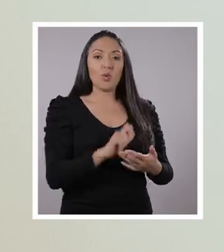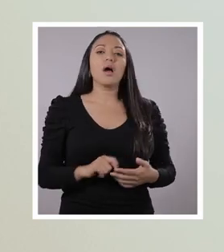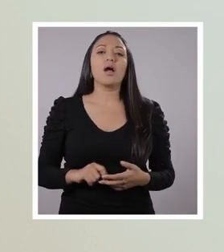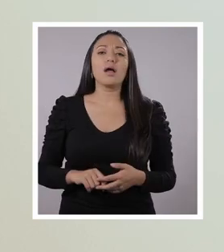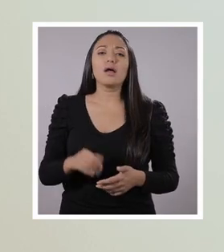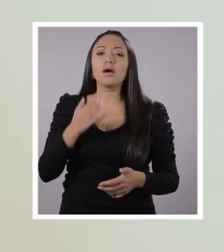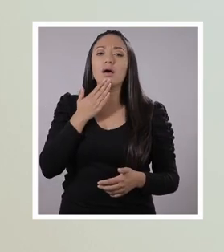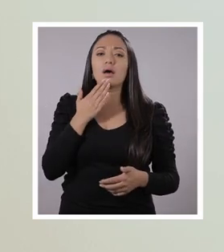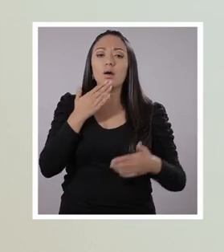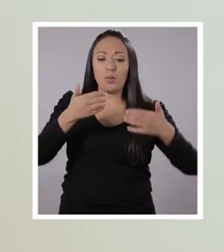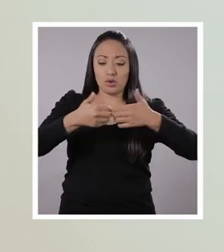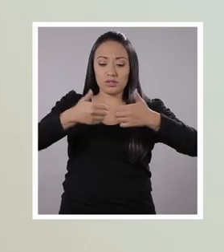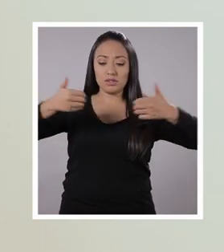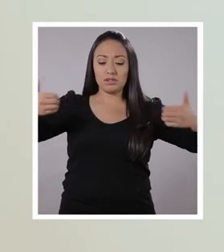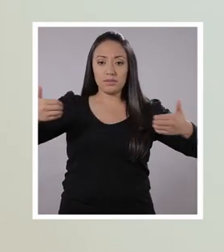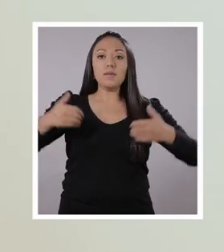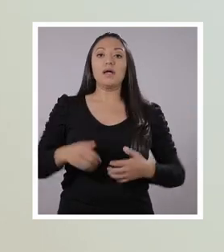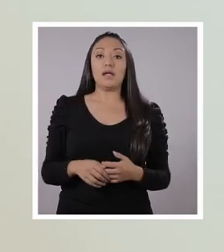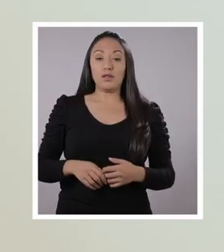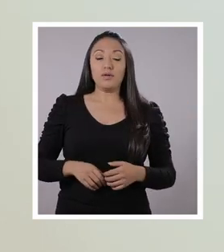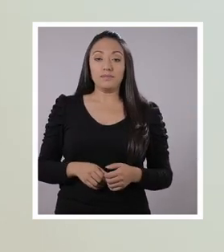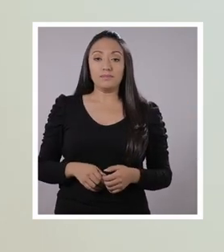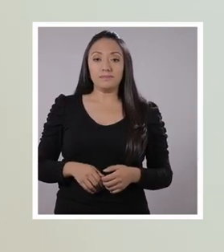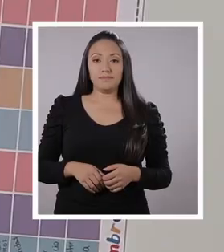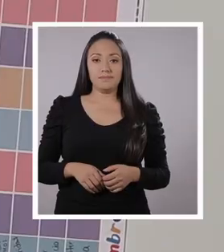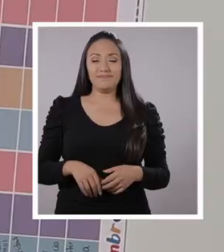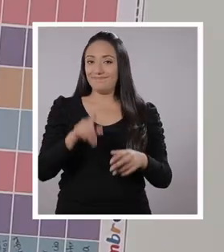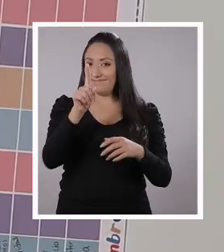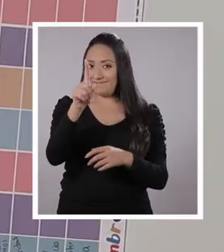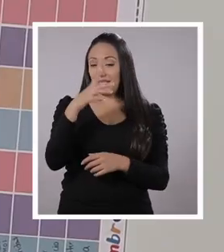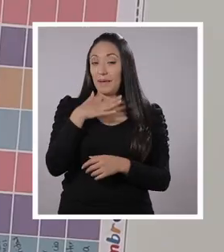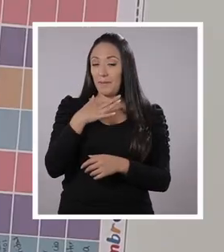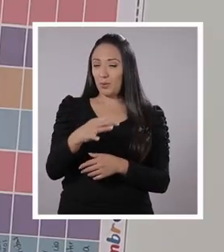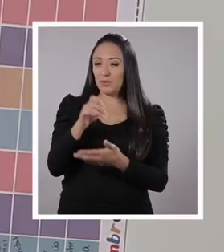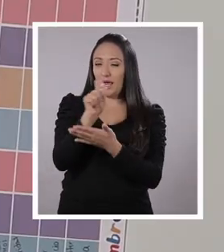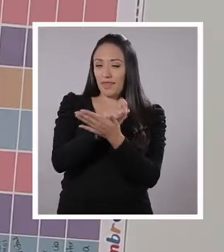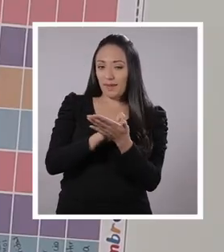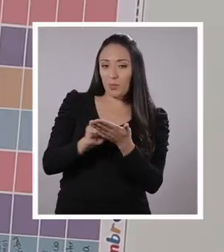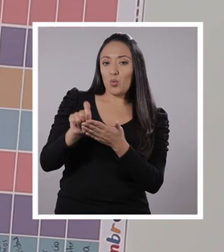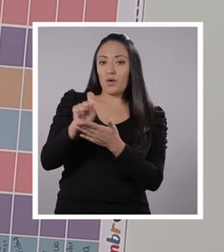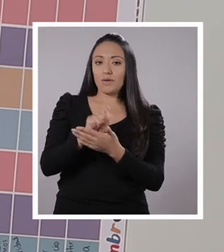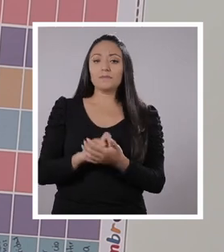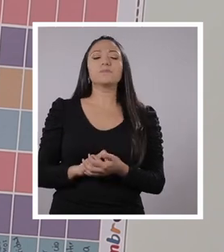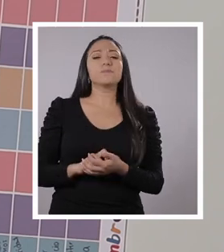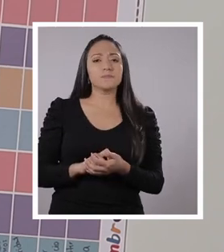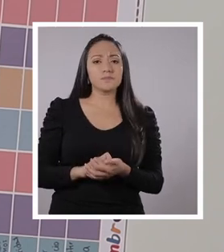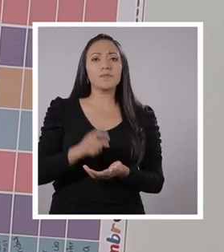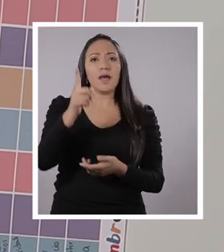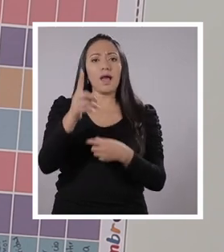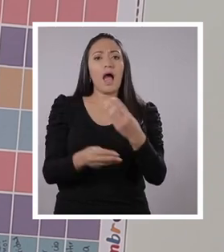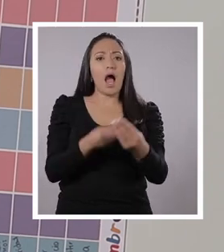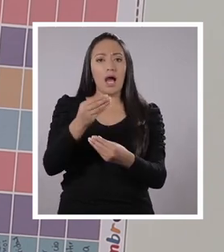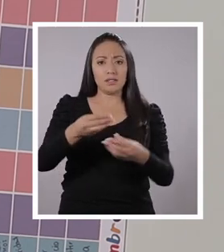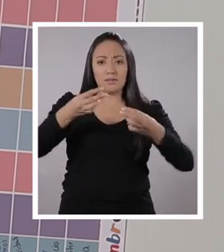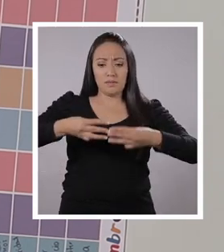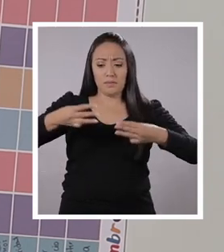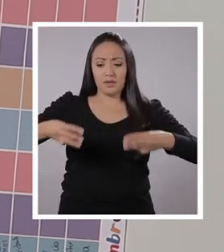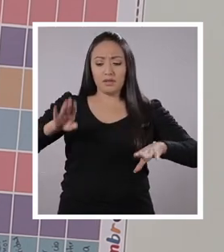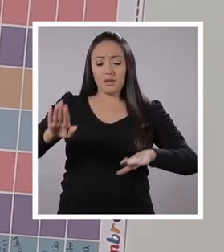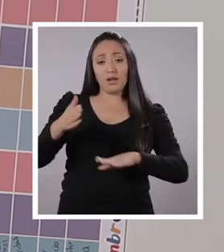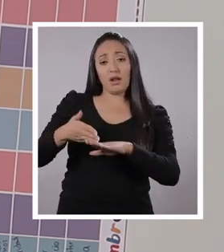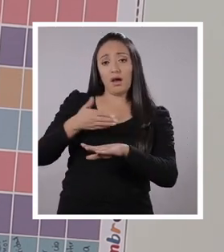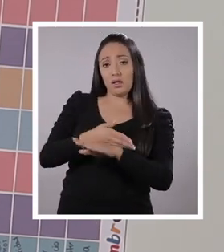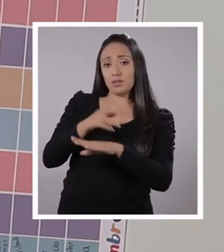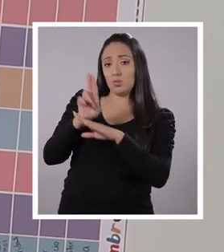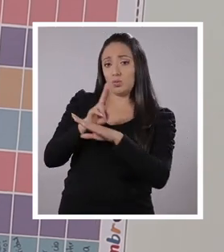va a enseñar a representar el distanciamiento físico con dibujos. ¡Me encanta dibujar! Profe, lo que vamos a hacer es utilizar los